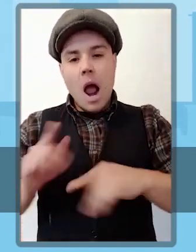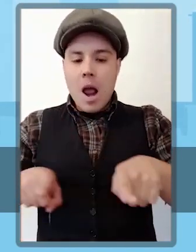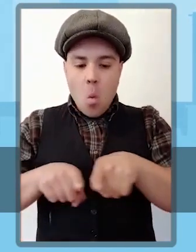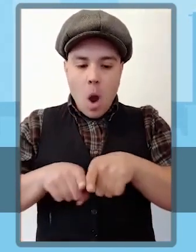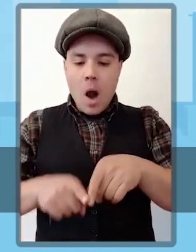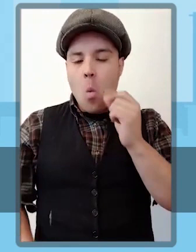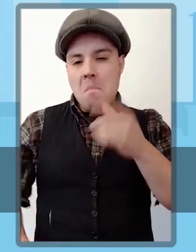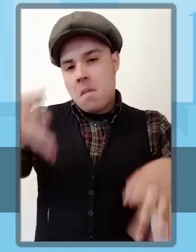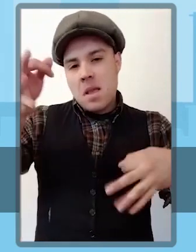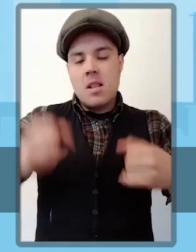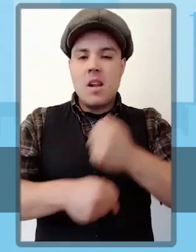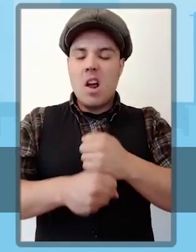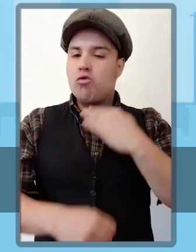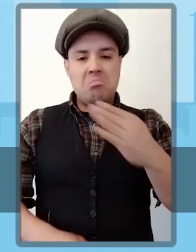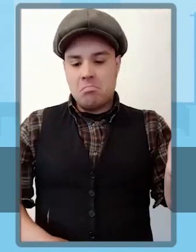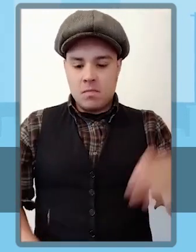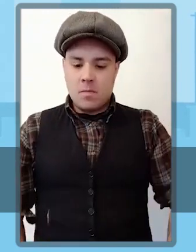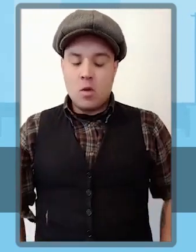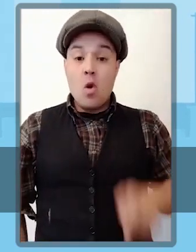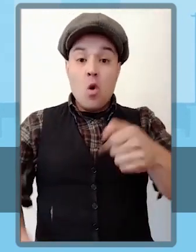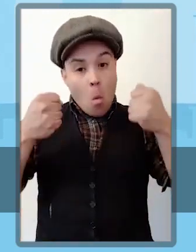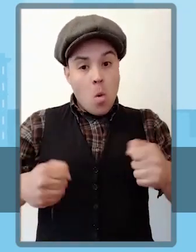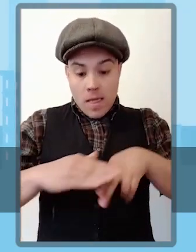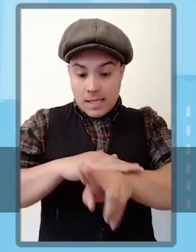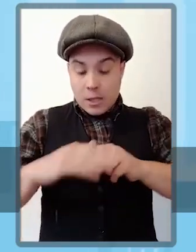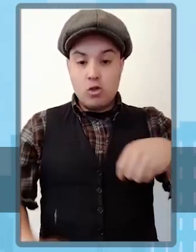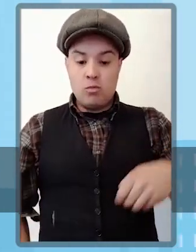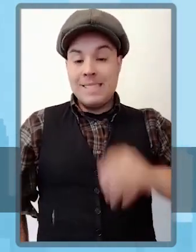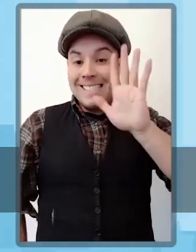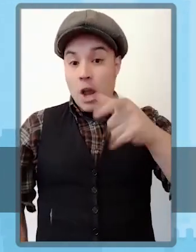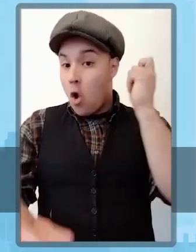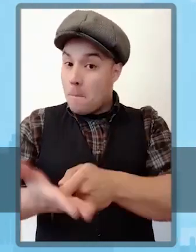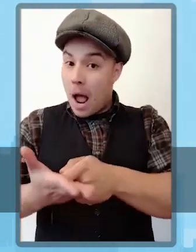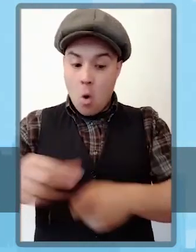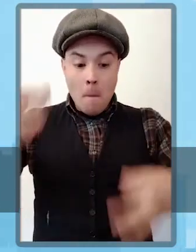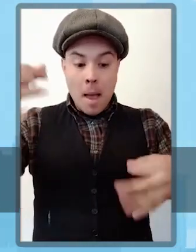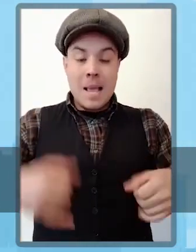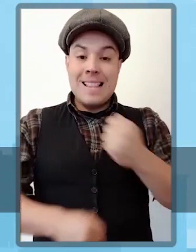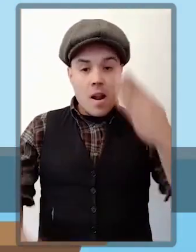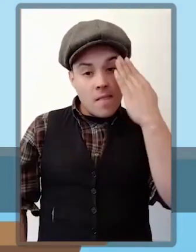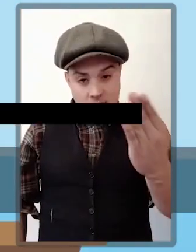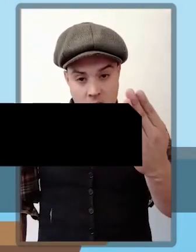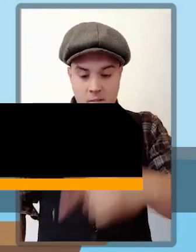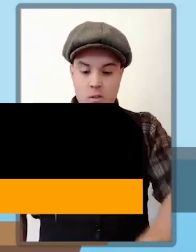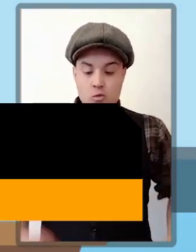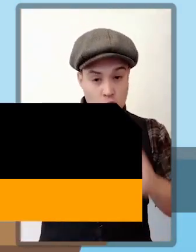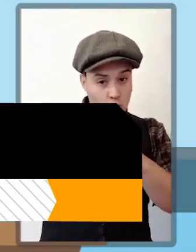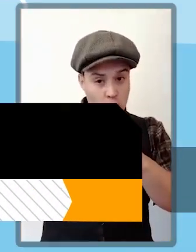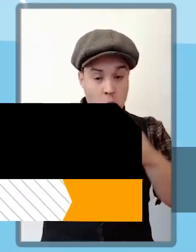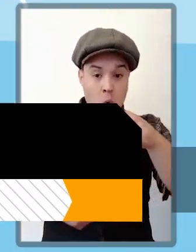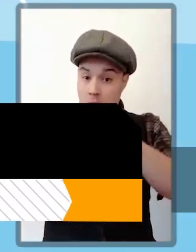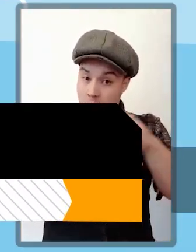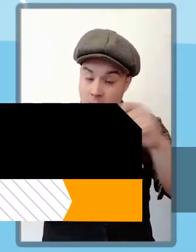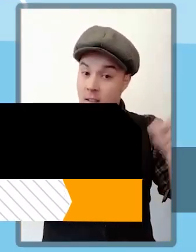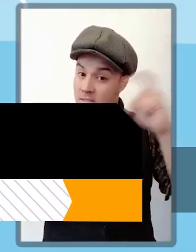La solicitud debe realizarse ante la institución previsional correspondiente, IPS o caja de compensación. Bolsa Nacional de Empleo.